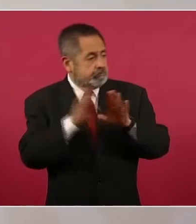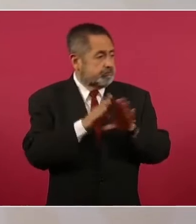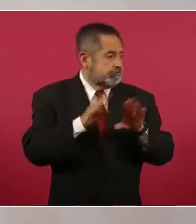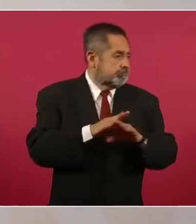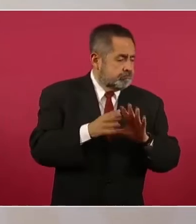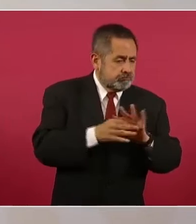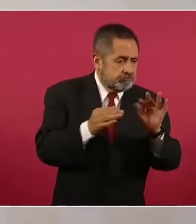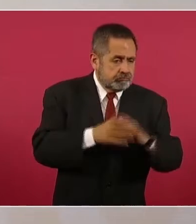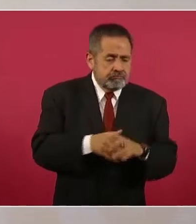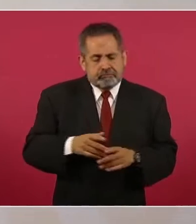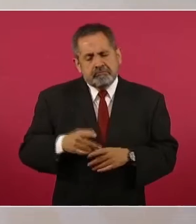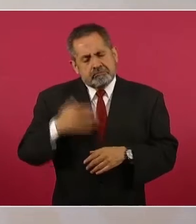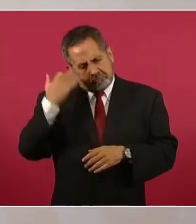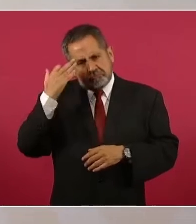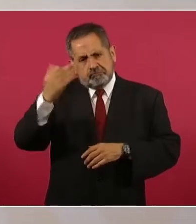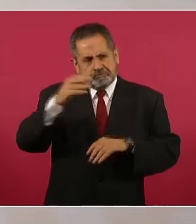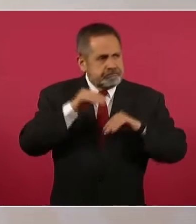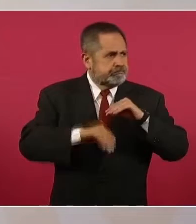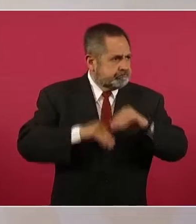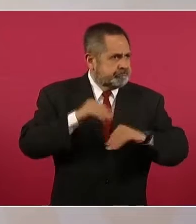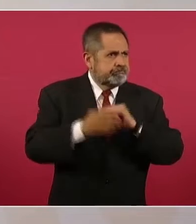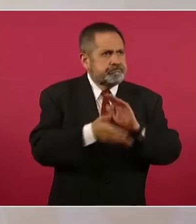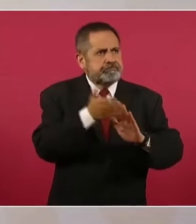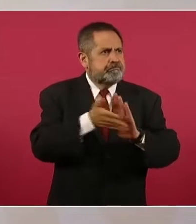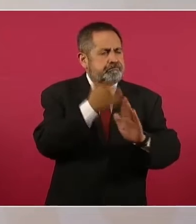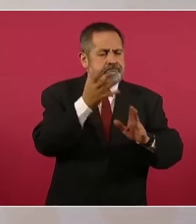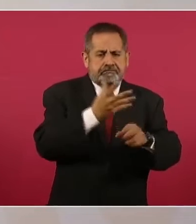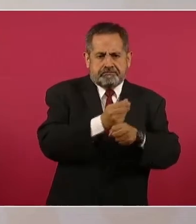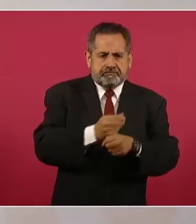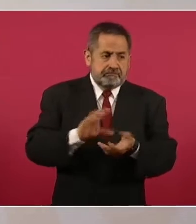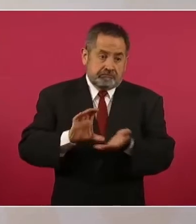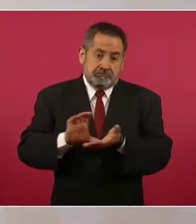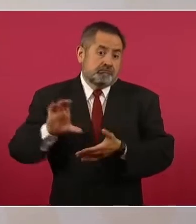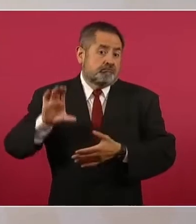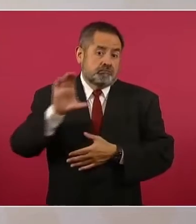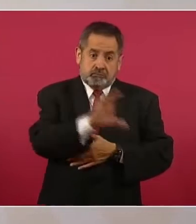es un proyecto que lleva tiempo, es una inversión